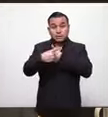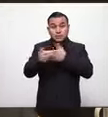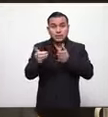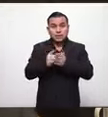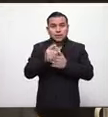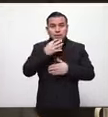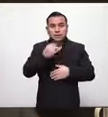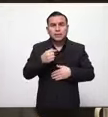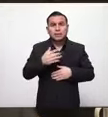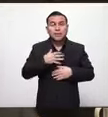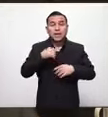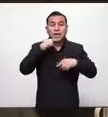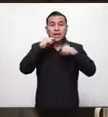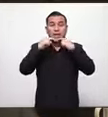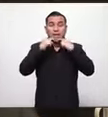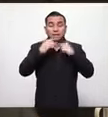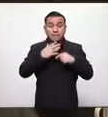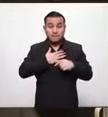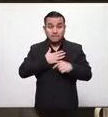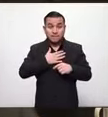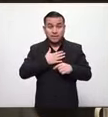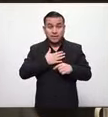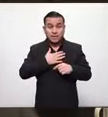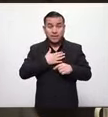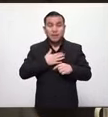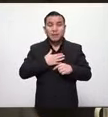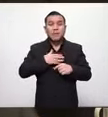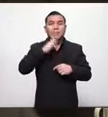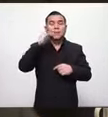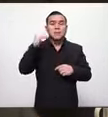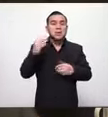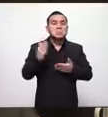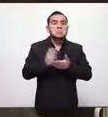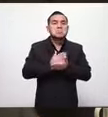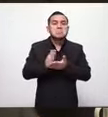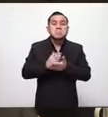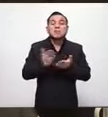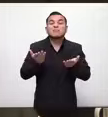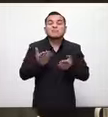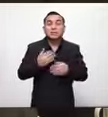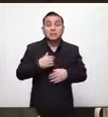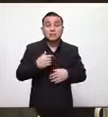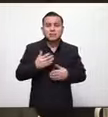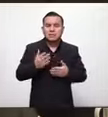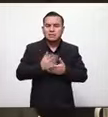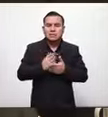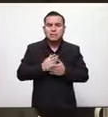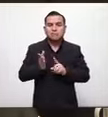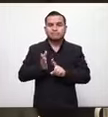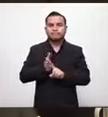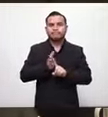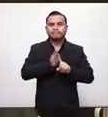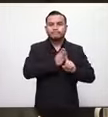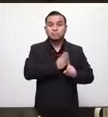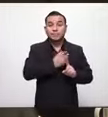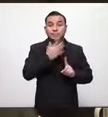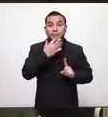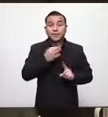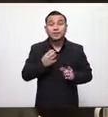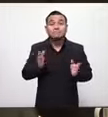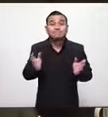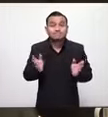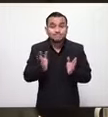el jefe de mi fracción se hizo a un lado sin ningún egoísmo para dejarme intervenir con la